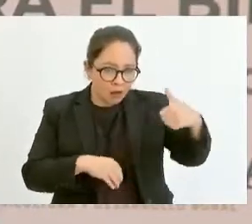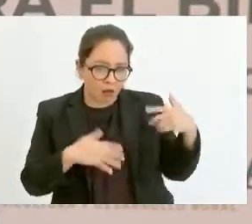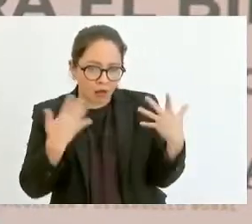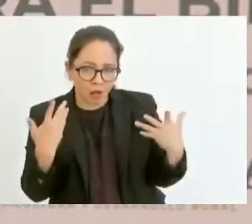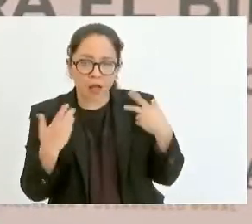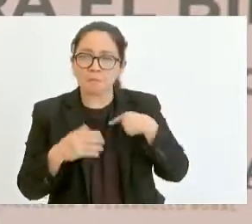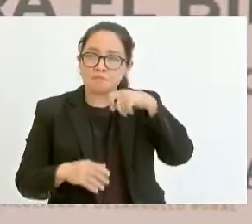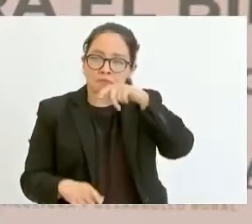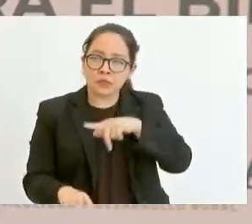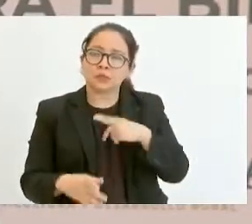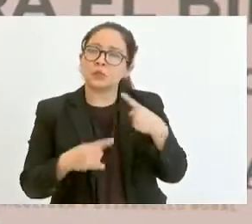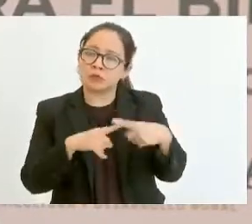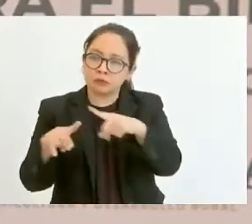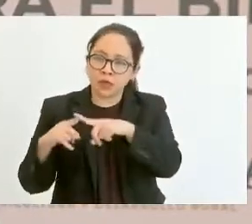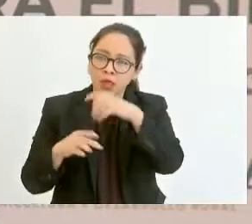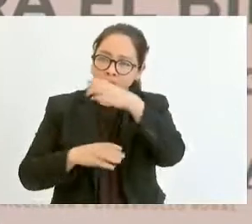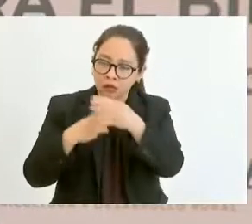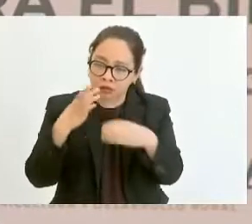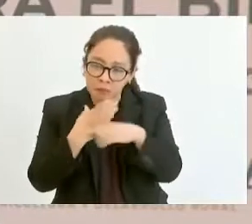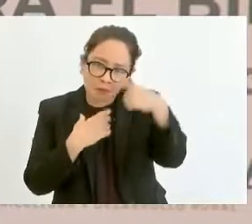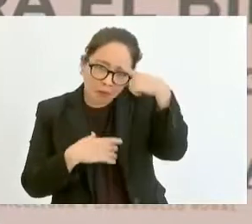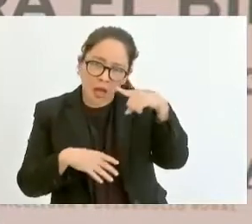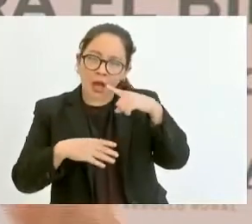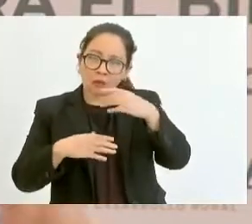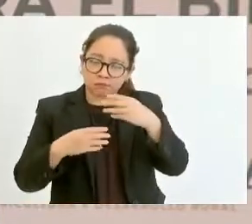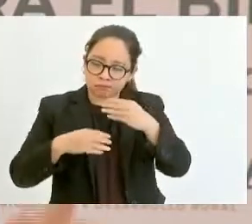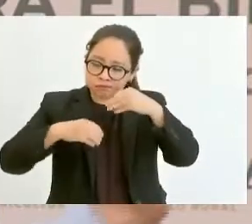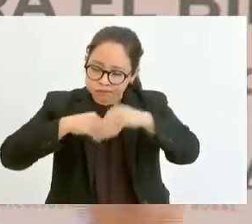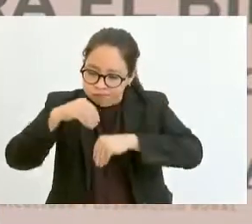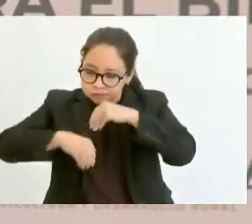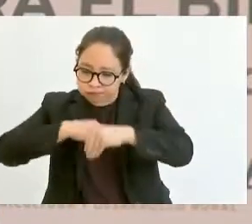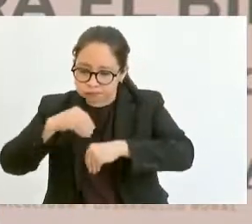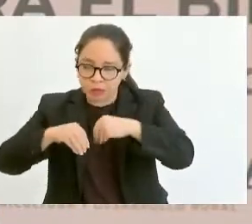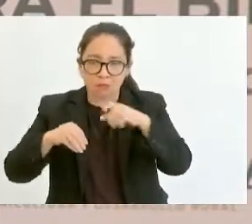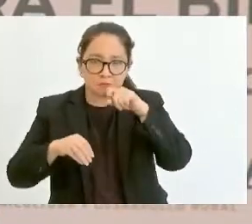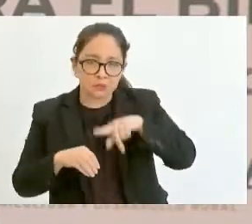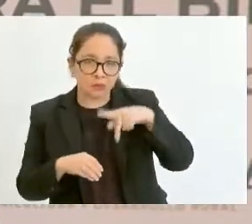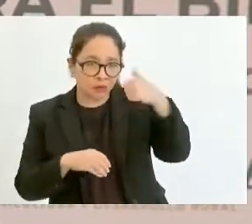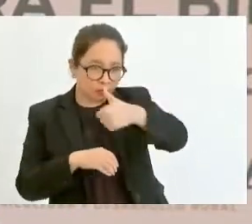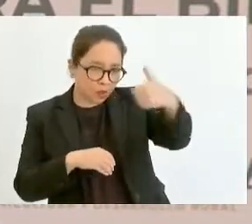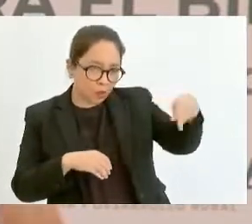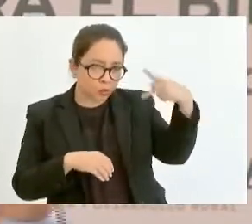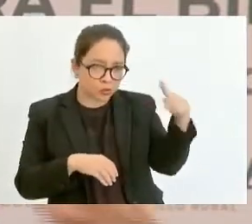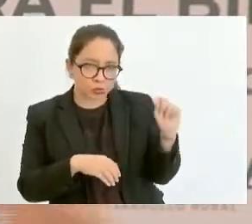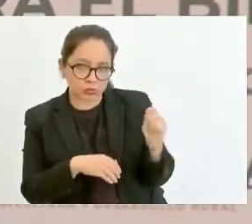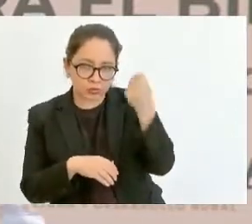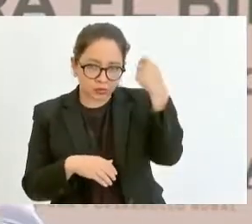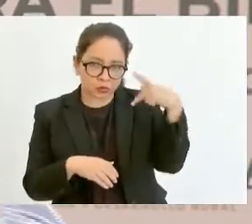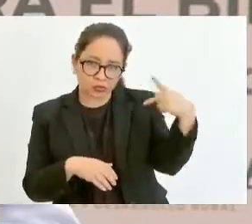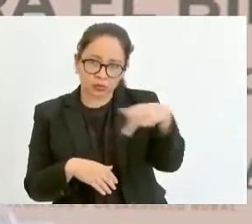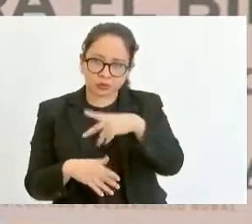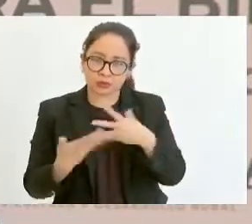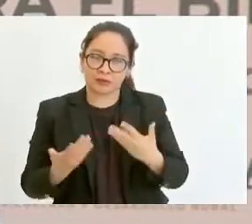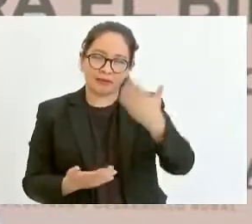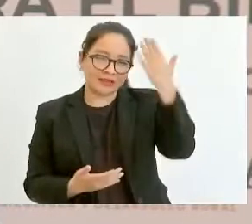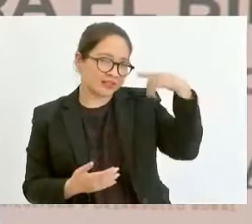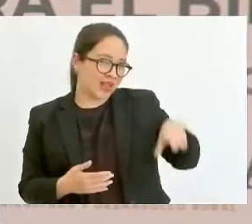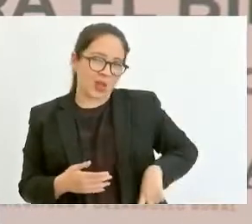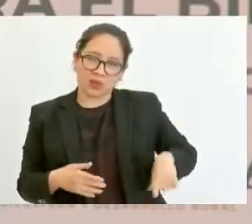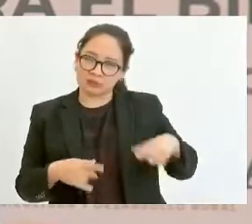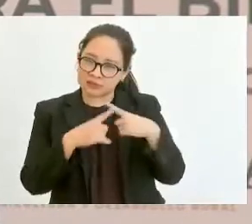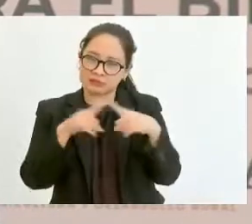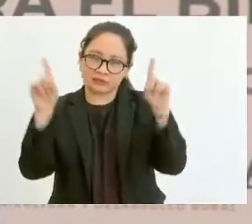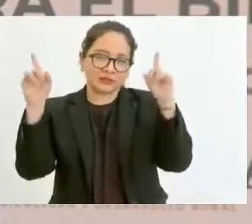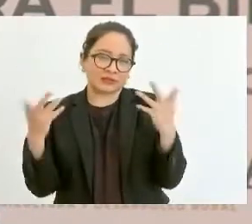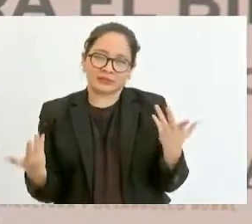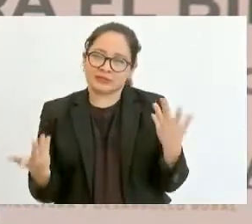producción de insumos y en la generación de tecnología propia. En el neoliberalismo nos volvimos dependientes